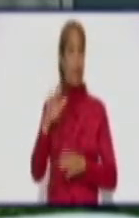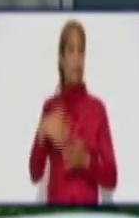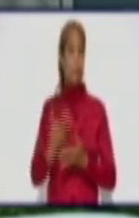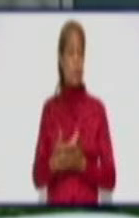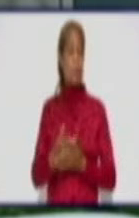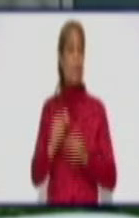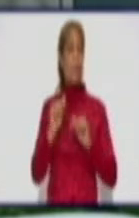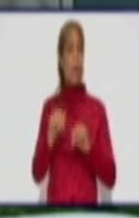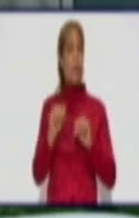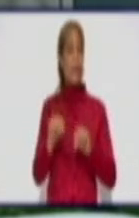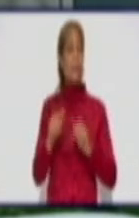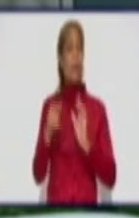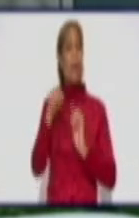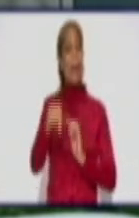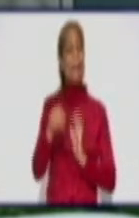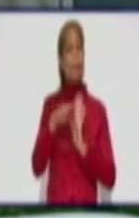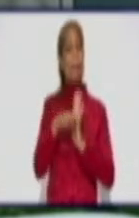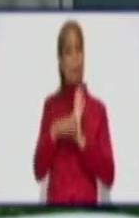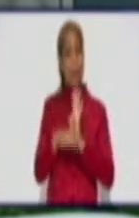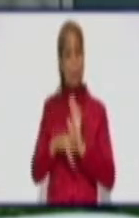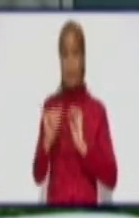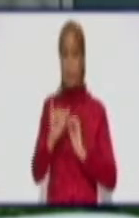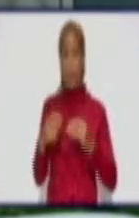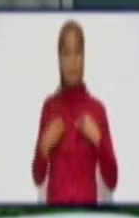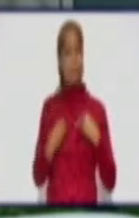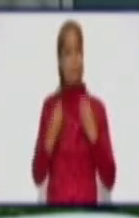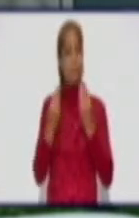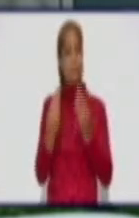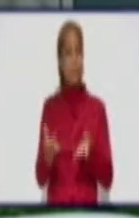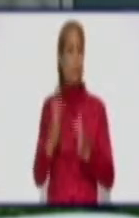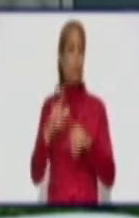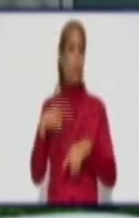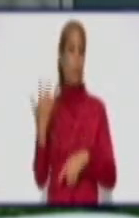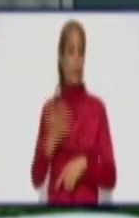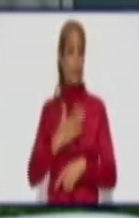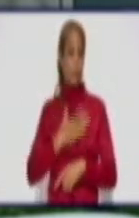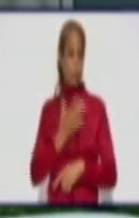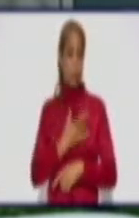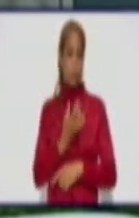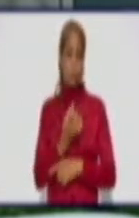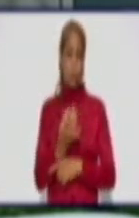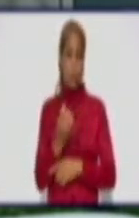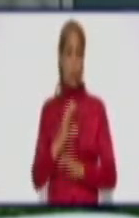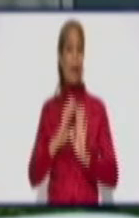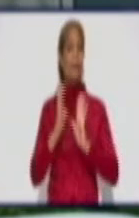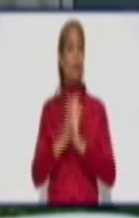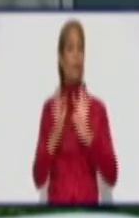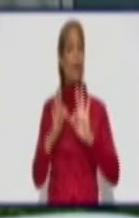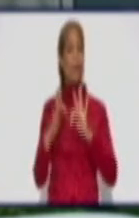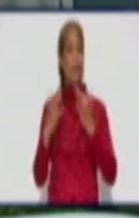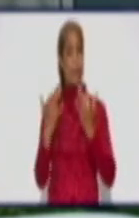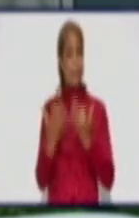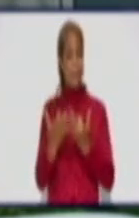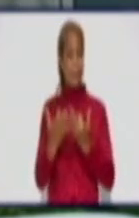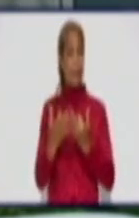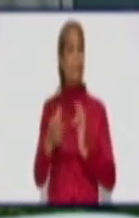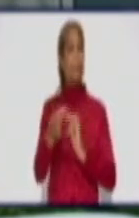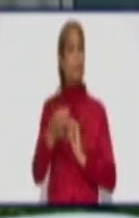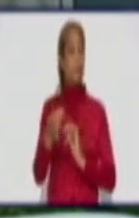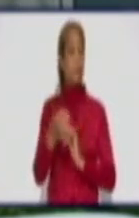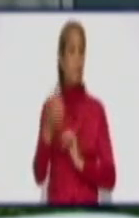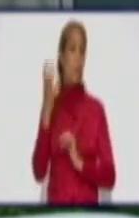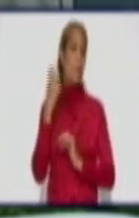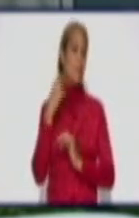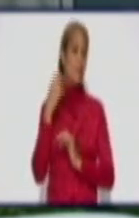hace llegar a las familias de estos fallecidos en Bayamo, en Manzanillo y en Rio Cautos. Nuestro más